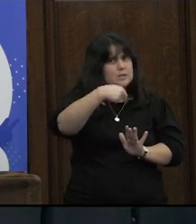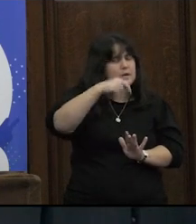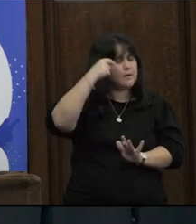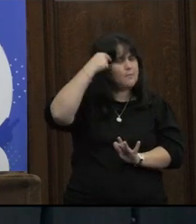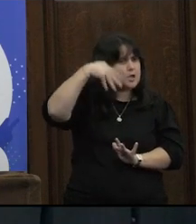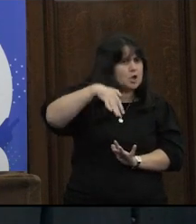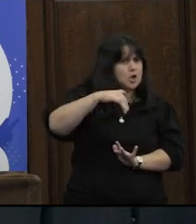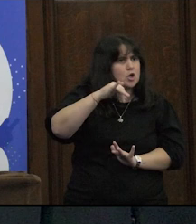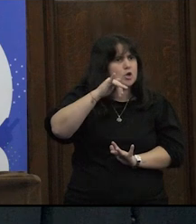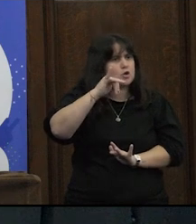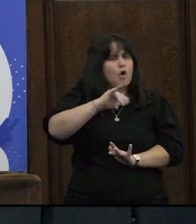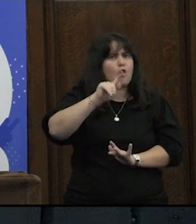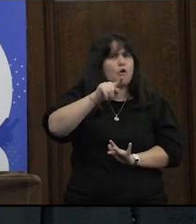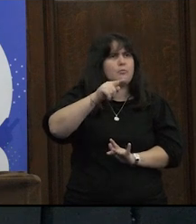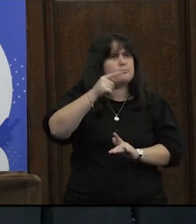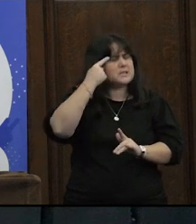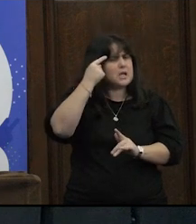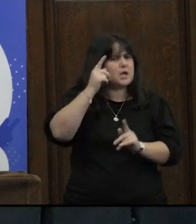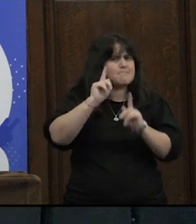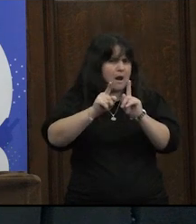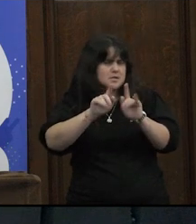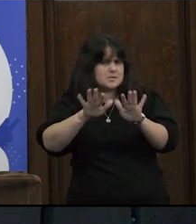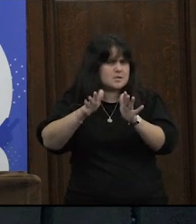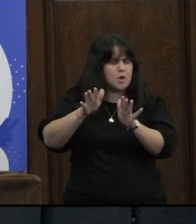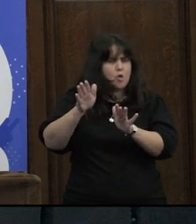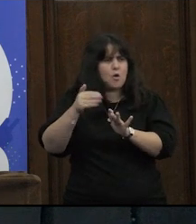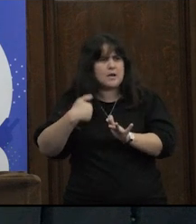parece como que están en otro proceso